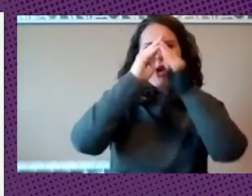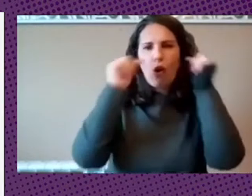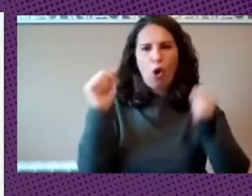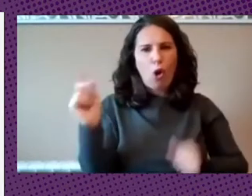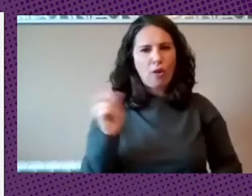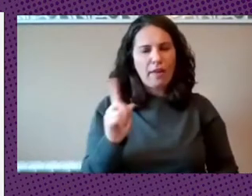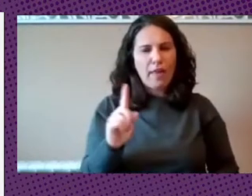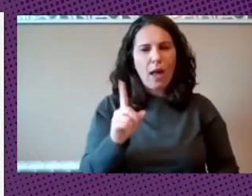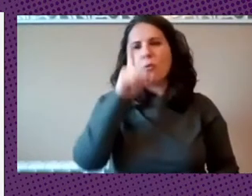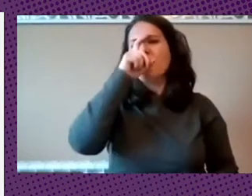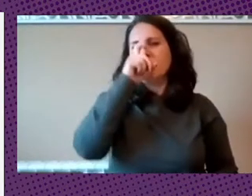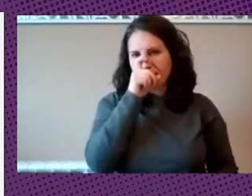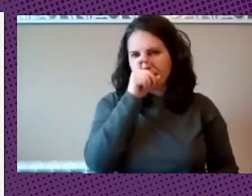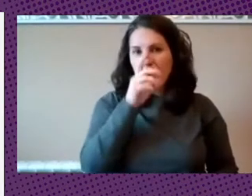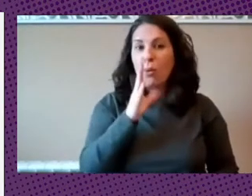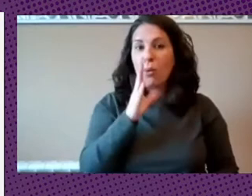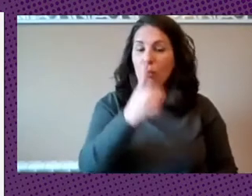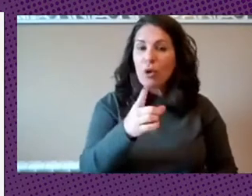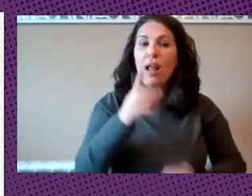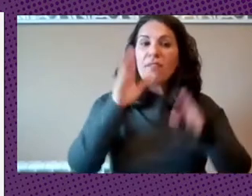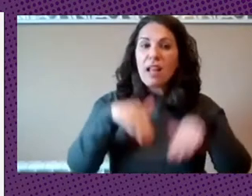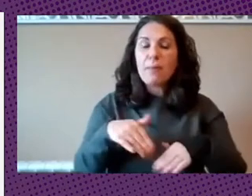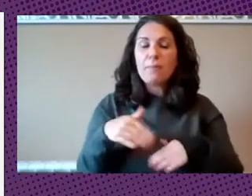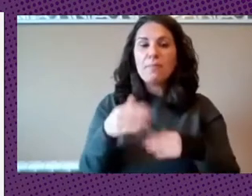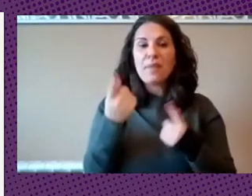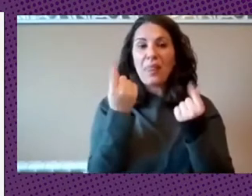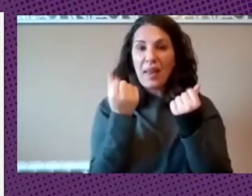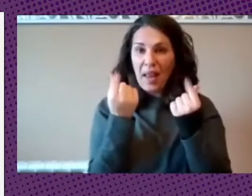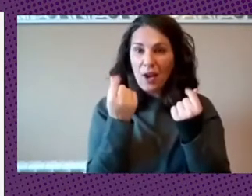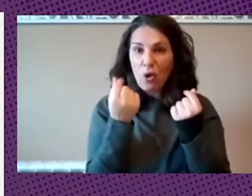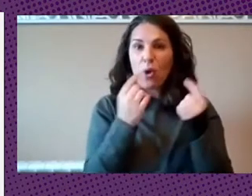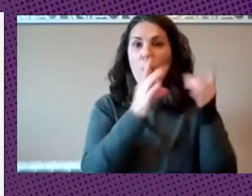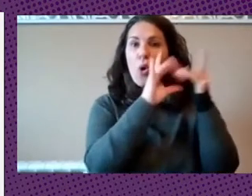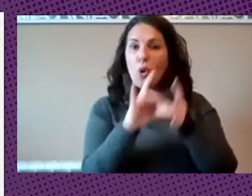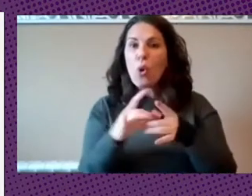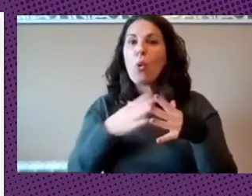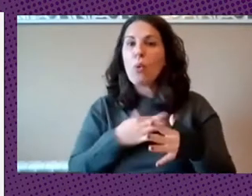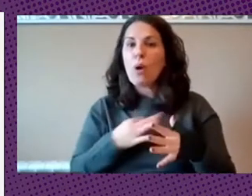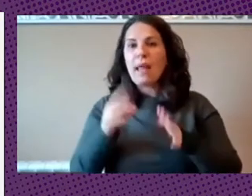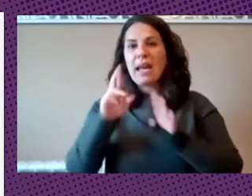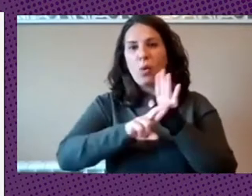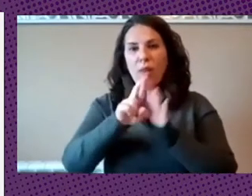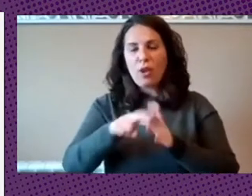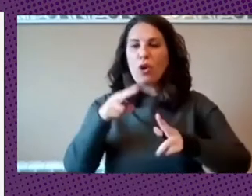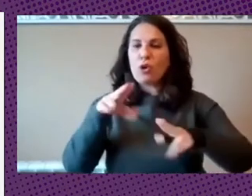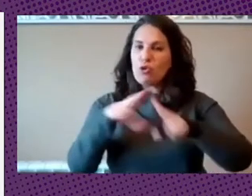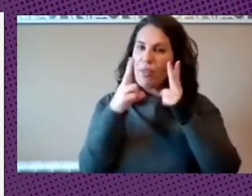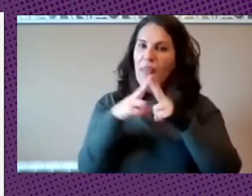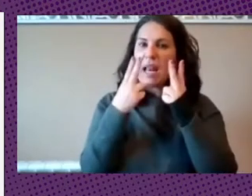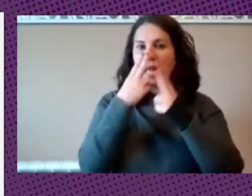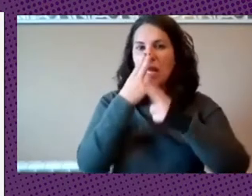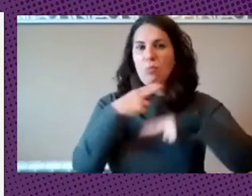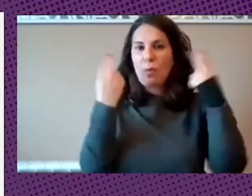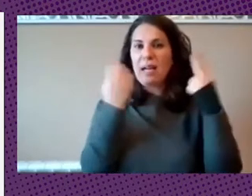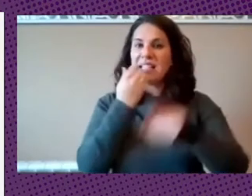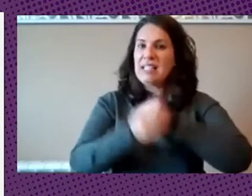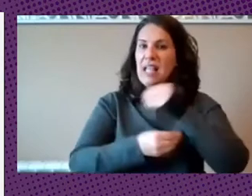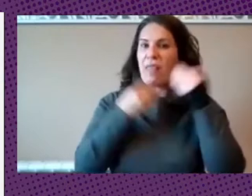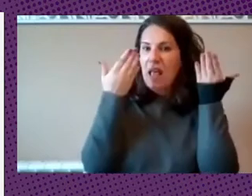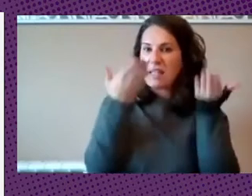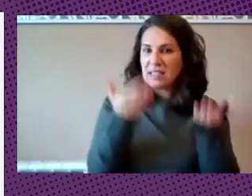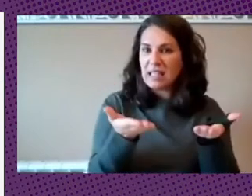que la data del dinero pueda ser sujeta a regulación social y pública y pueda ser administrado como